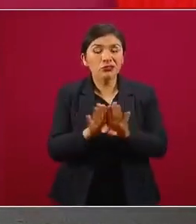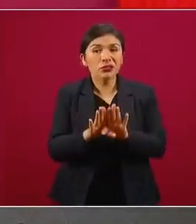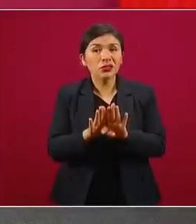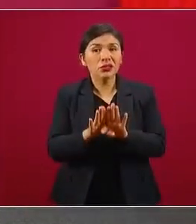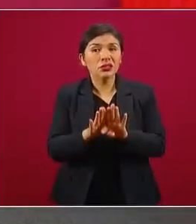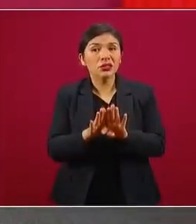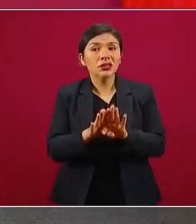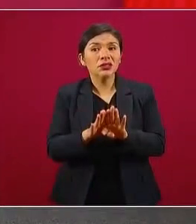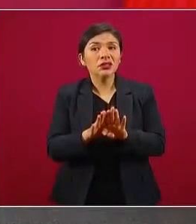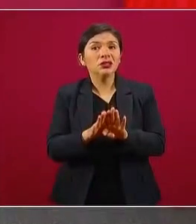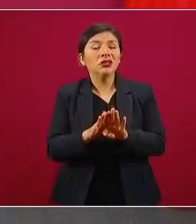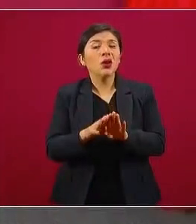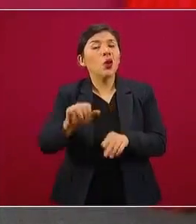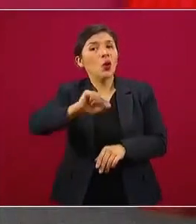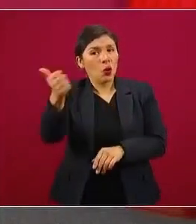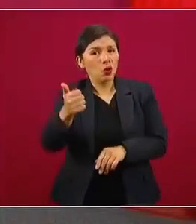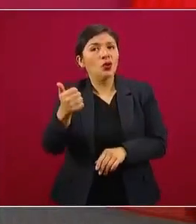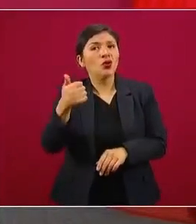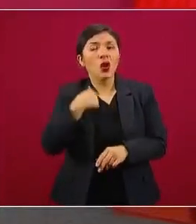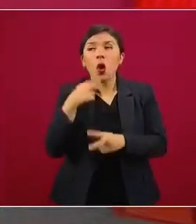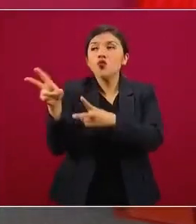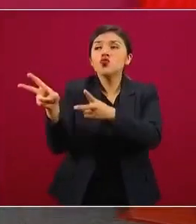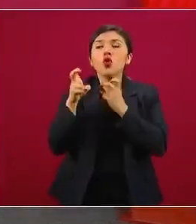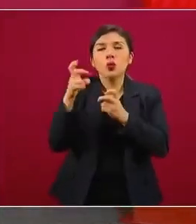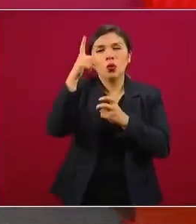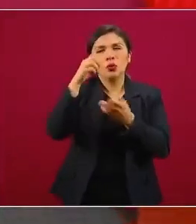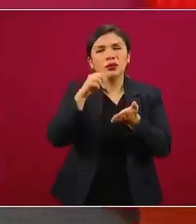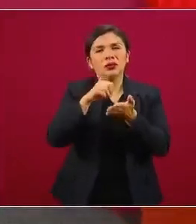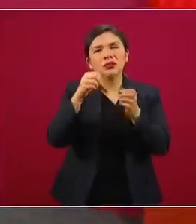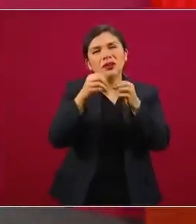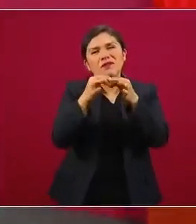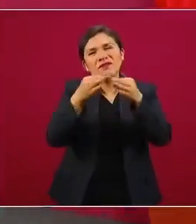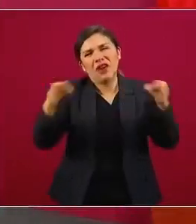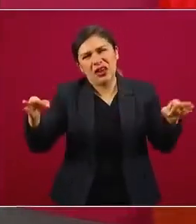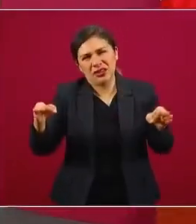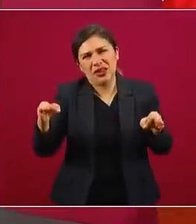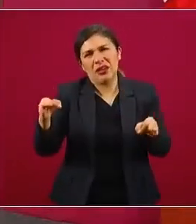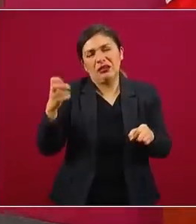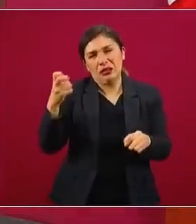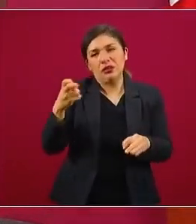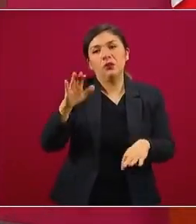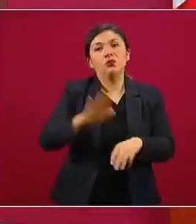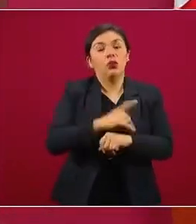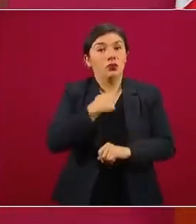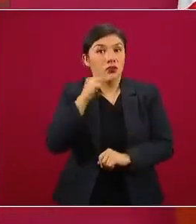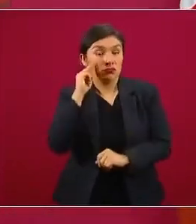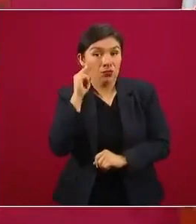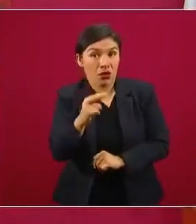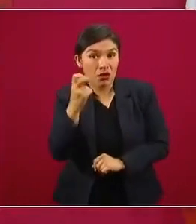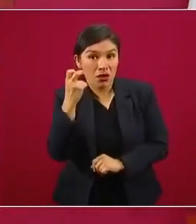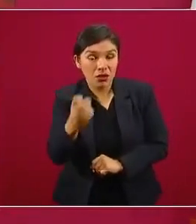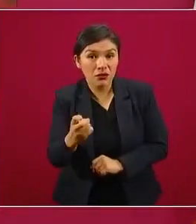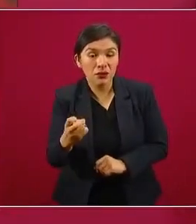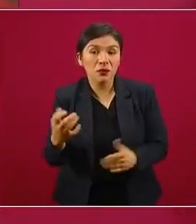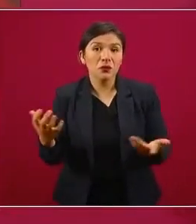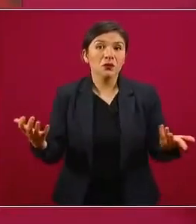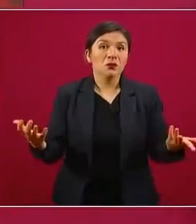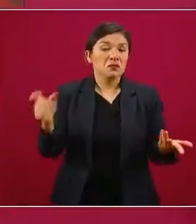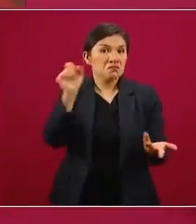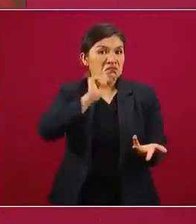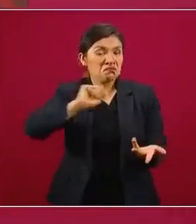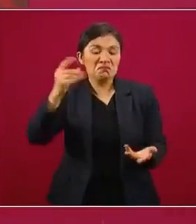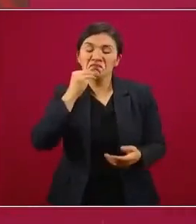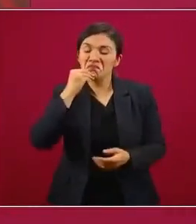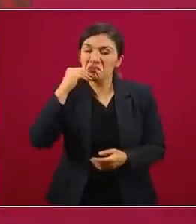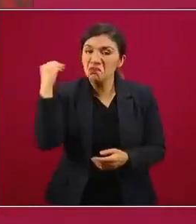citar, no quiero plagiarme la idea, porque me pareció genial,